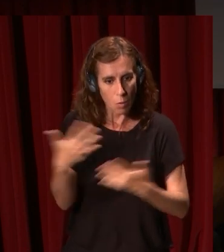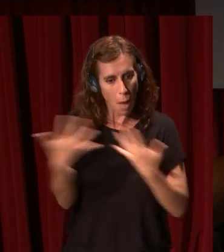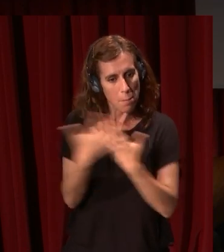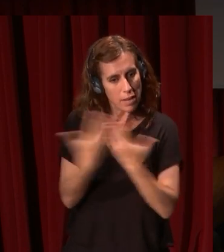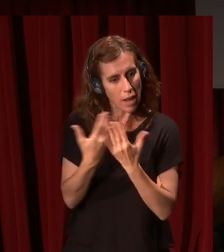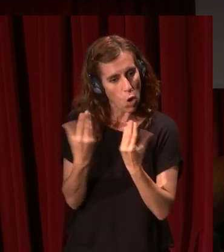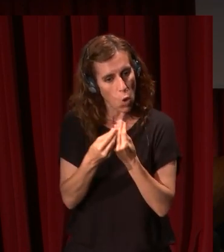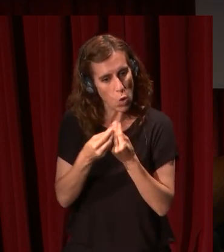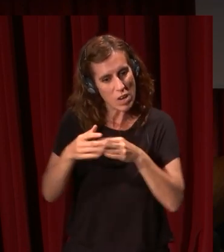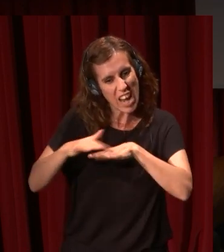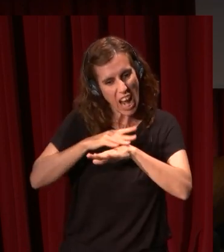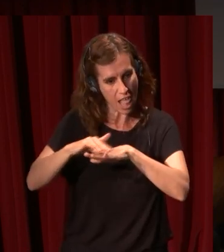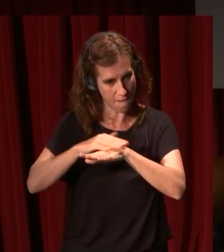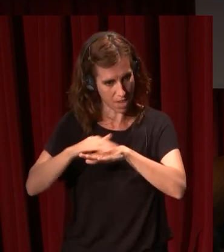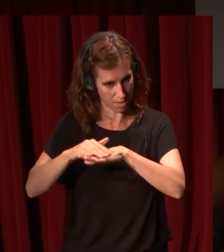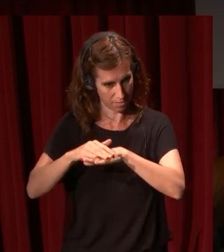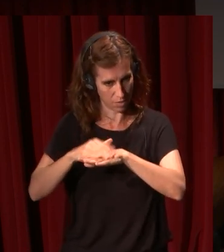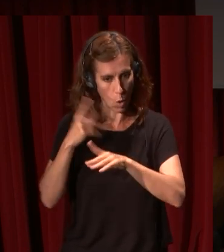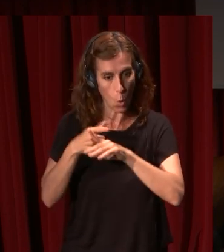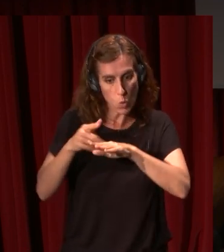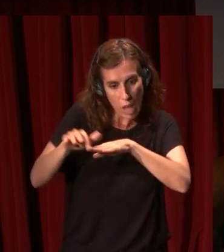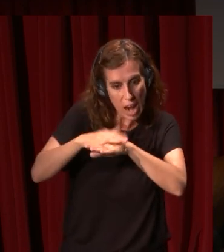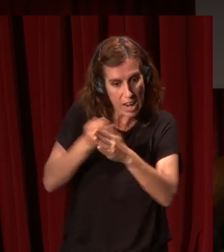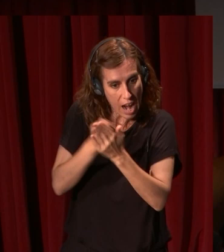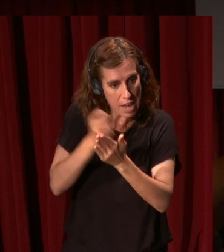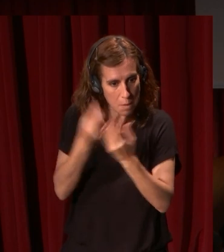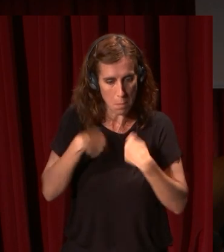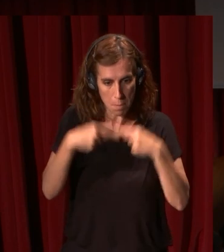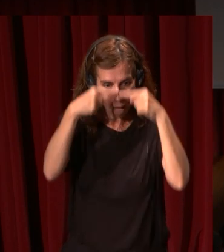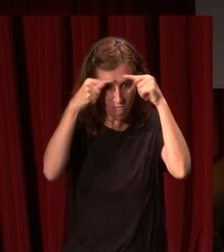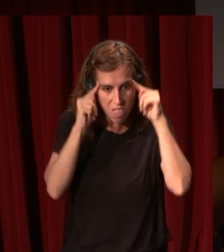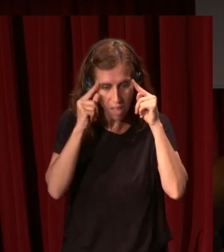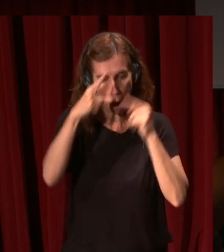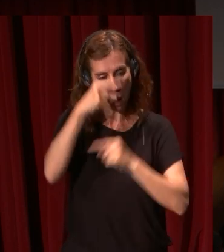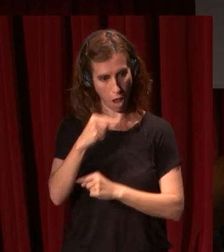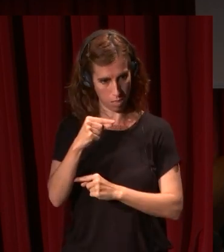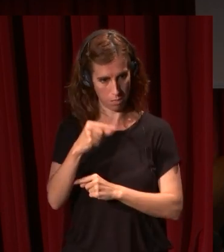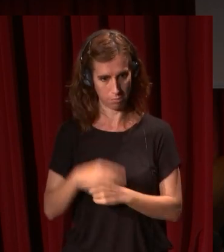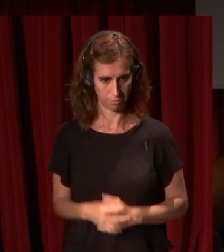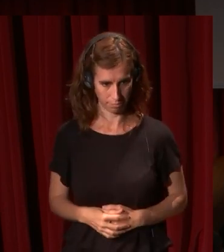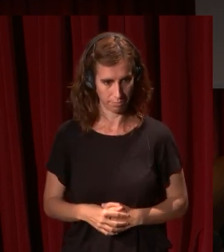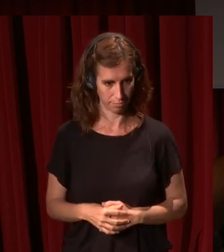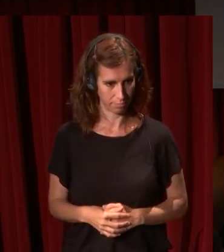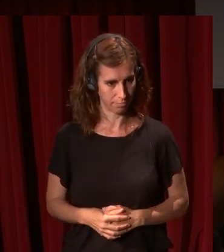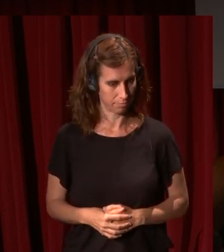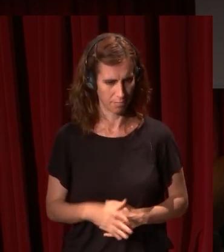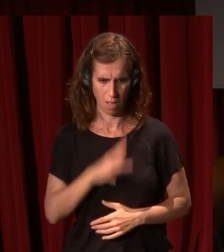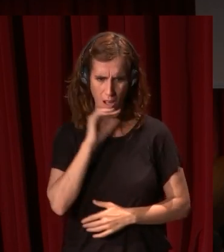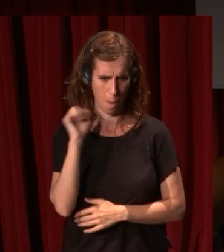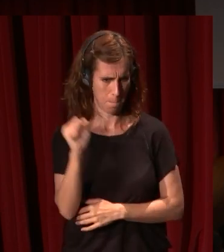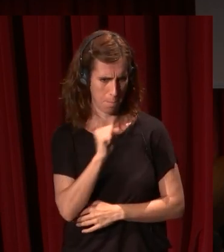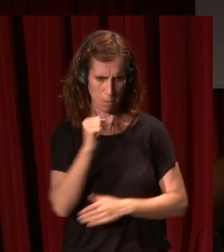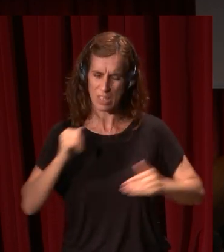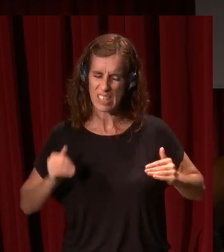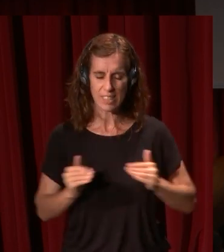más descriptivo Rivera utiliza mucho relieve en zonas como la ceja o la nariz en determinados puntos de un cuadro maravilloso San Andrés